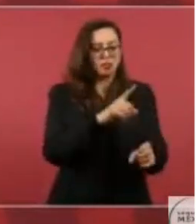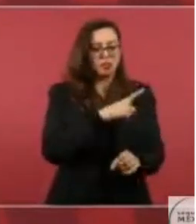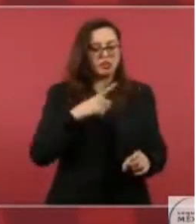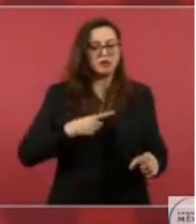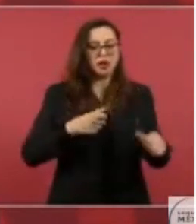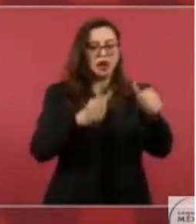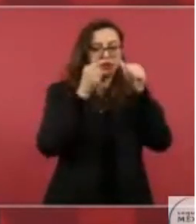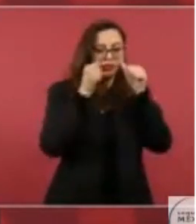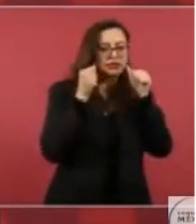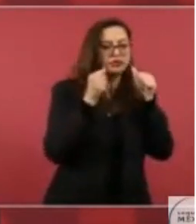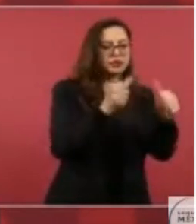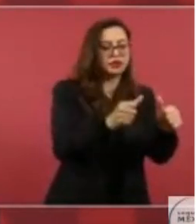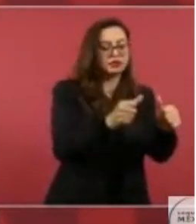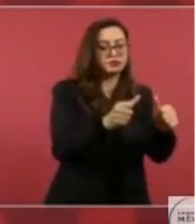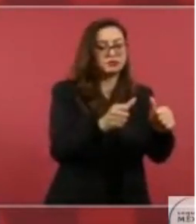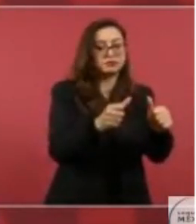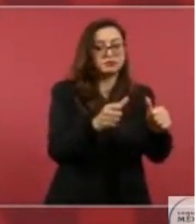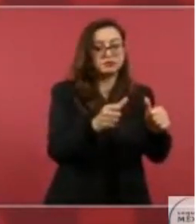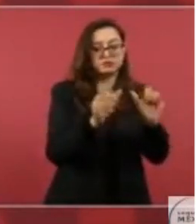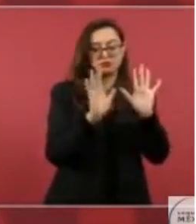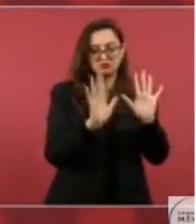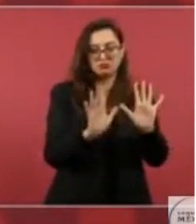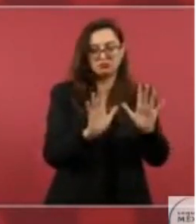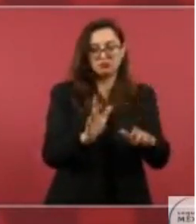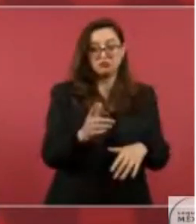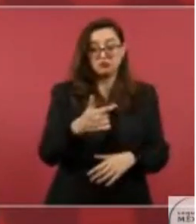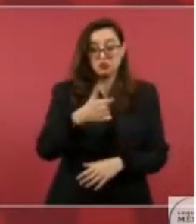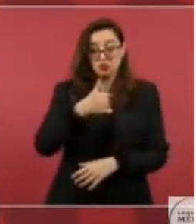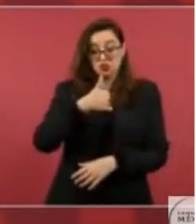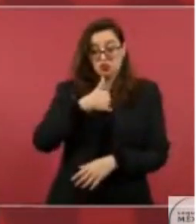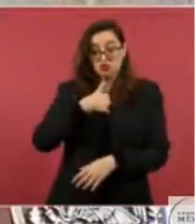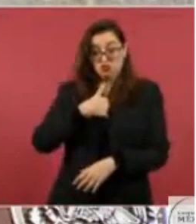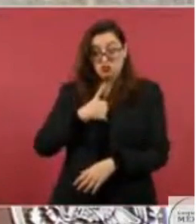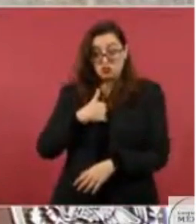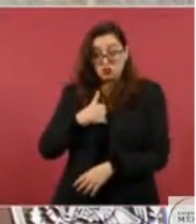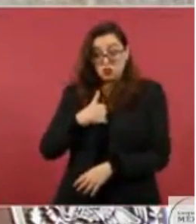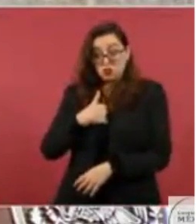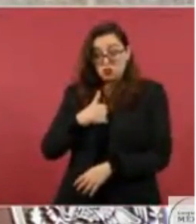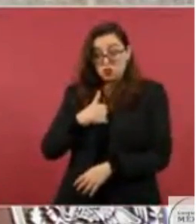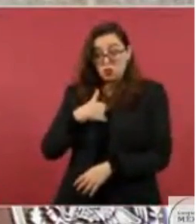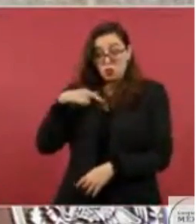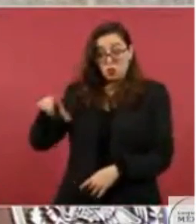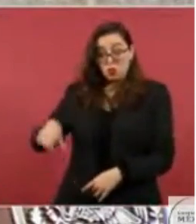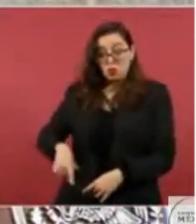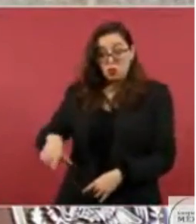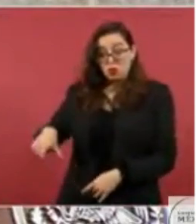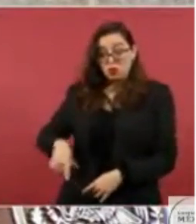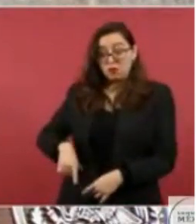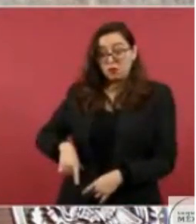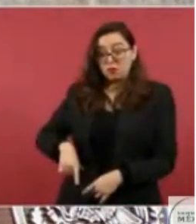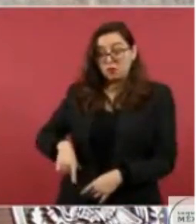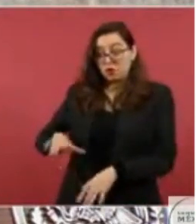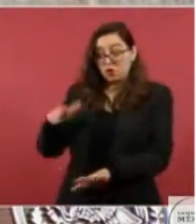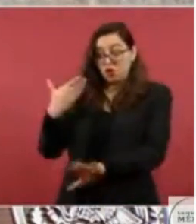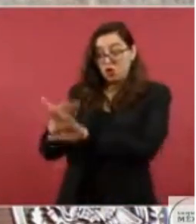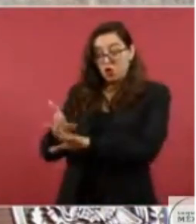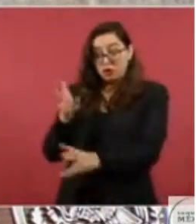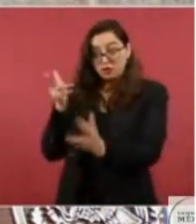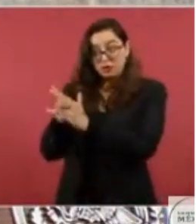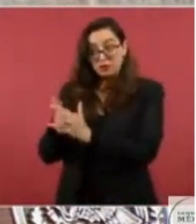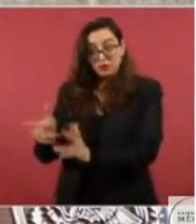es que nosotros, el gobierno que yo represento, no es un gobierno represor.